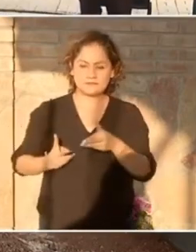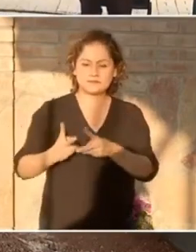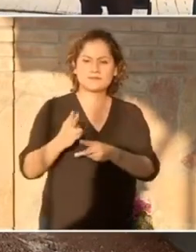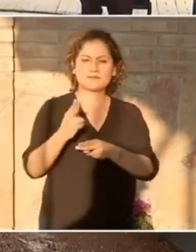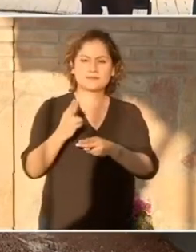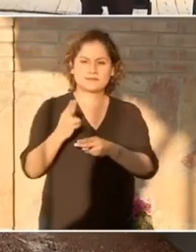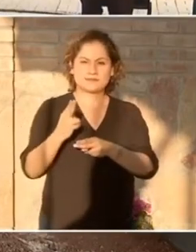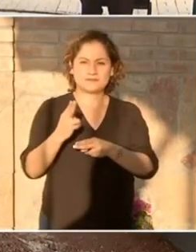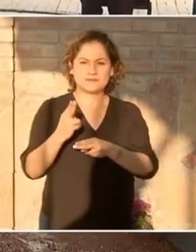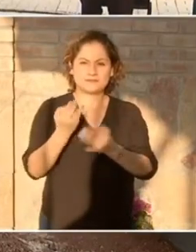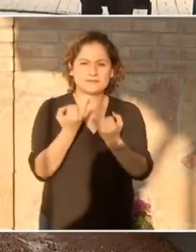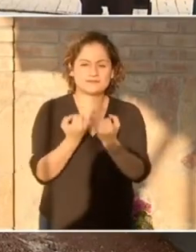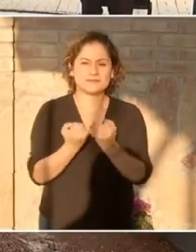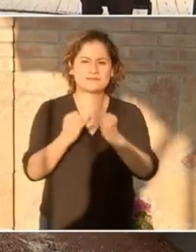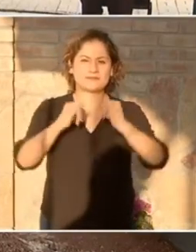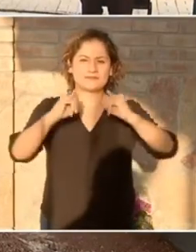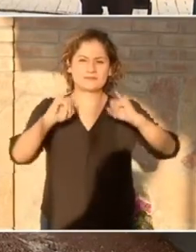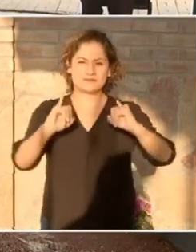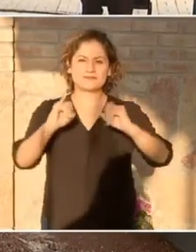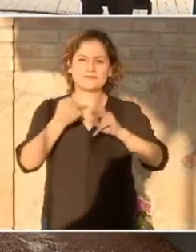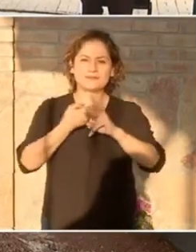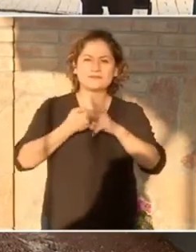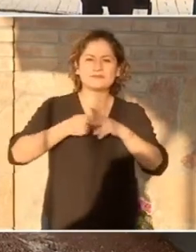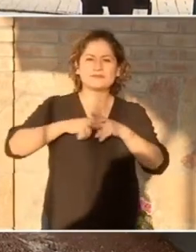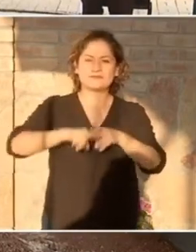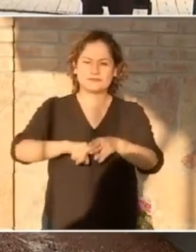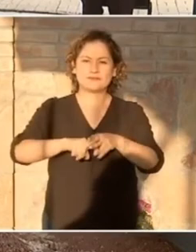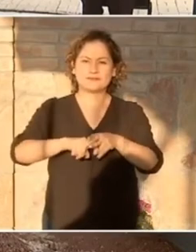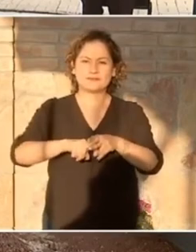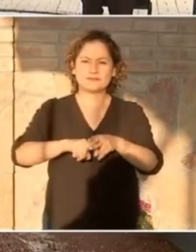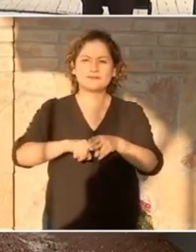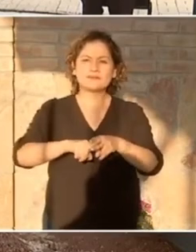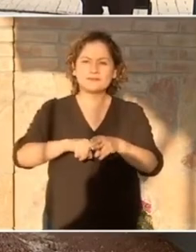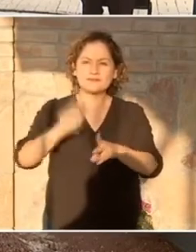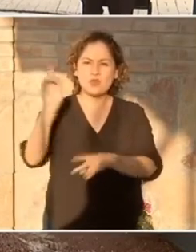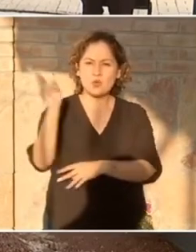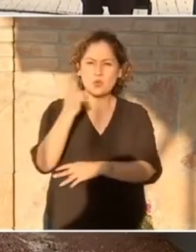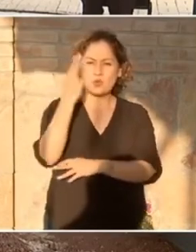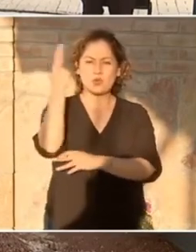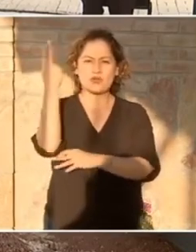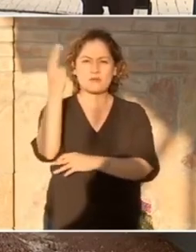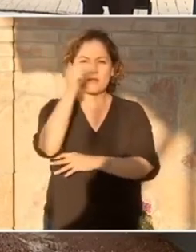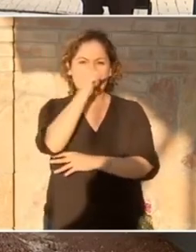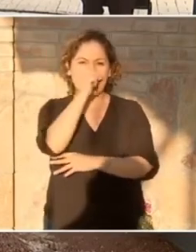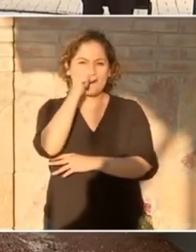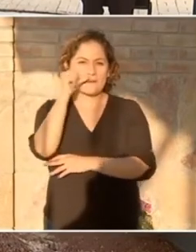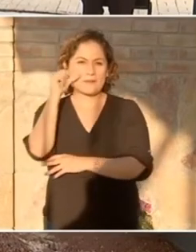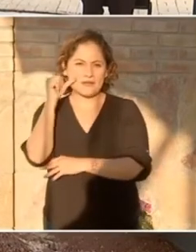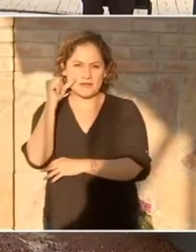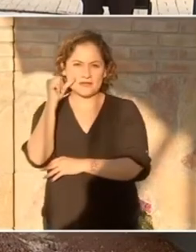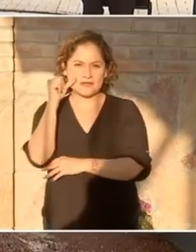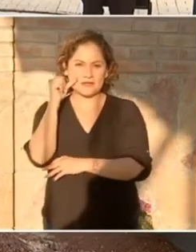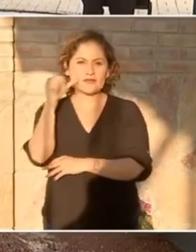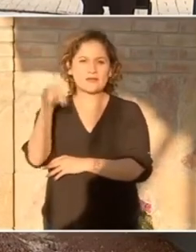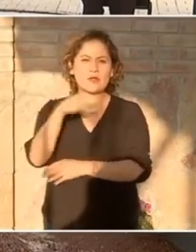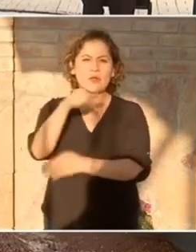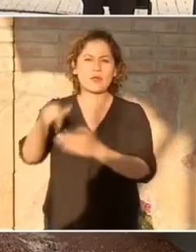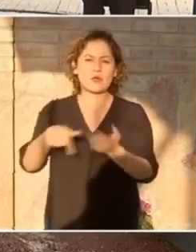inaugural de la primera etapa de la Universidad para el Bienestar, Benito Juárez García, sede